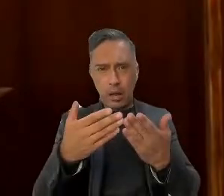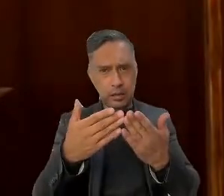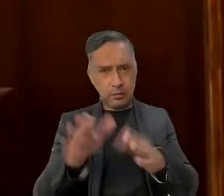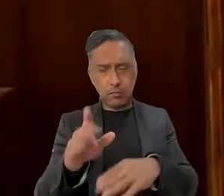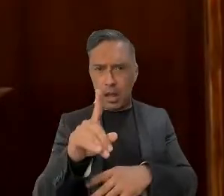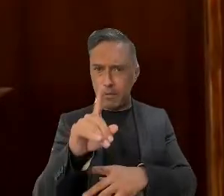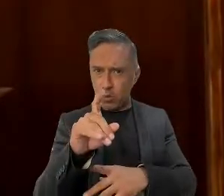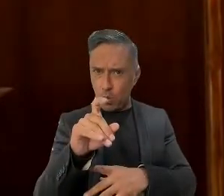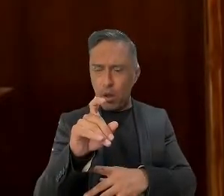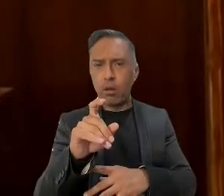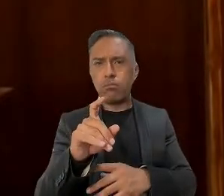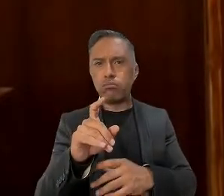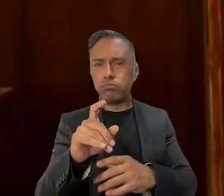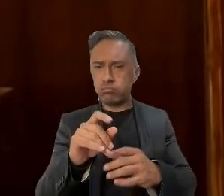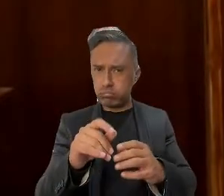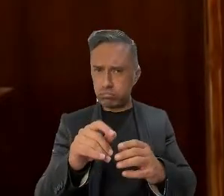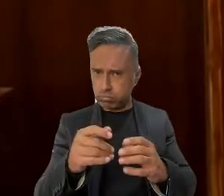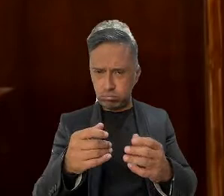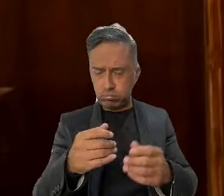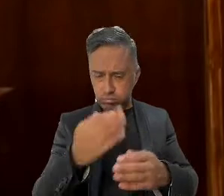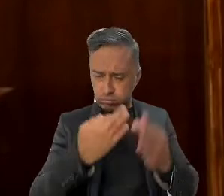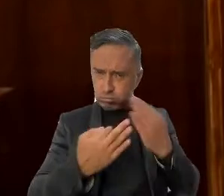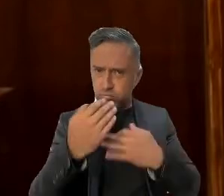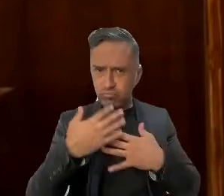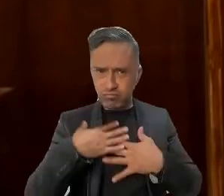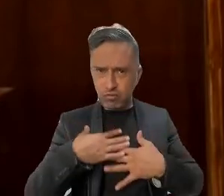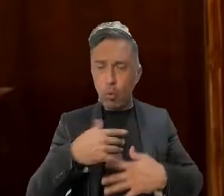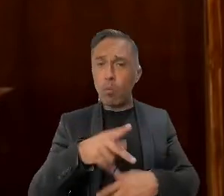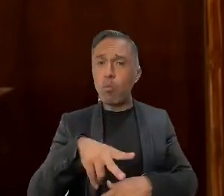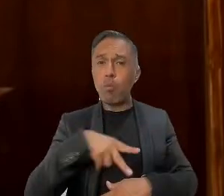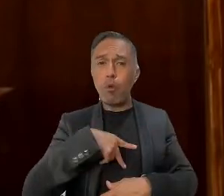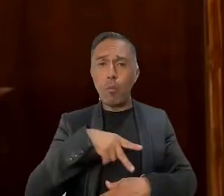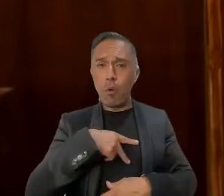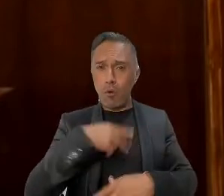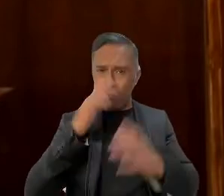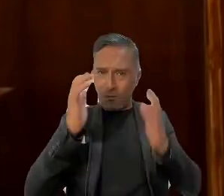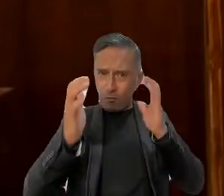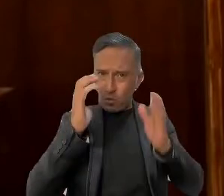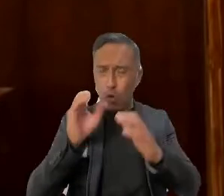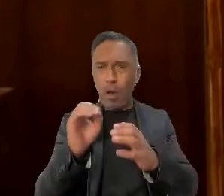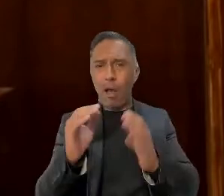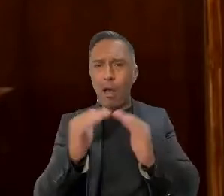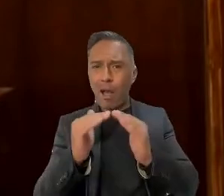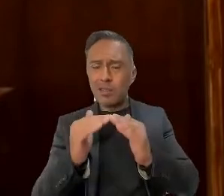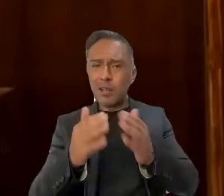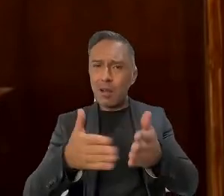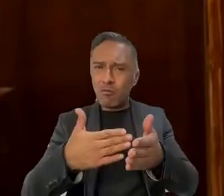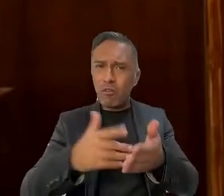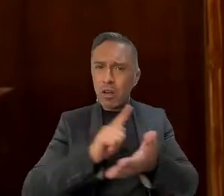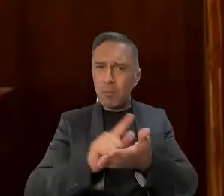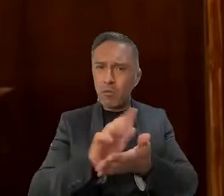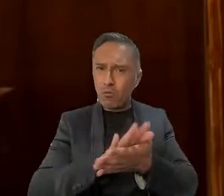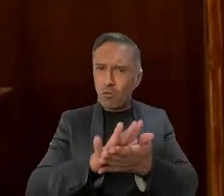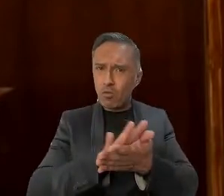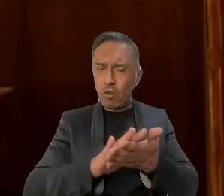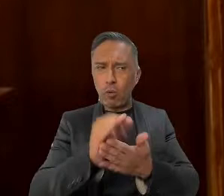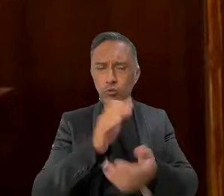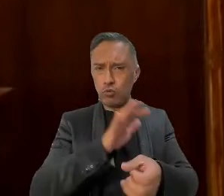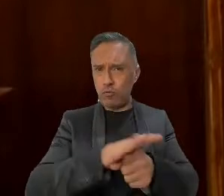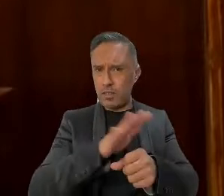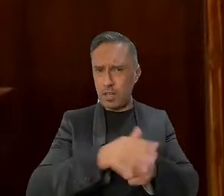y saneamiento para su consumo personal y doméstico en forma suficiente.